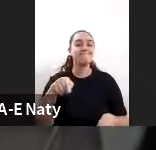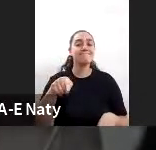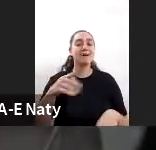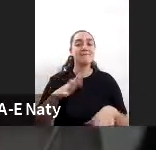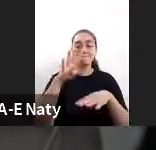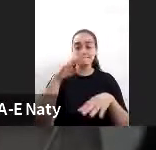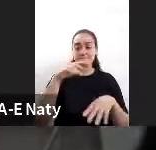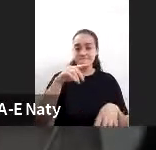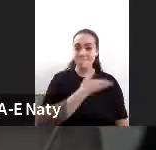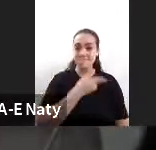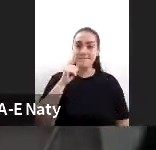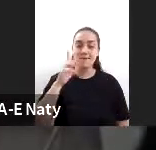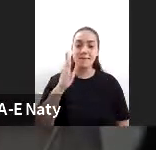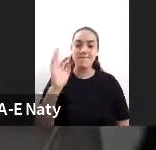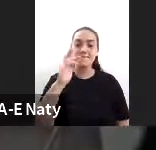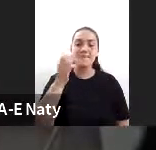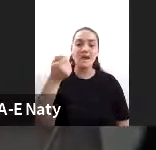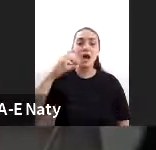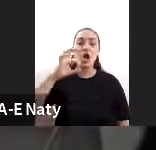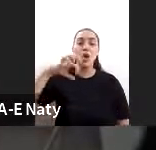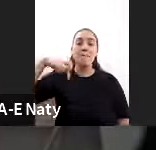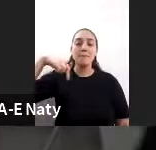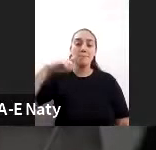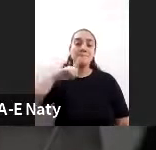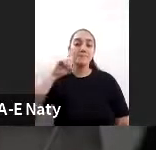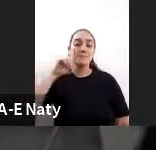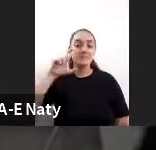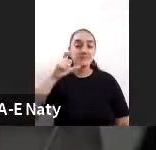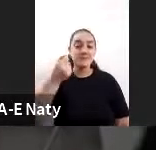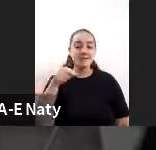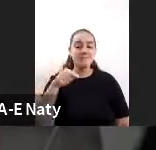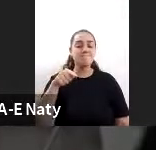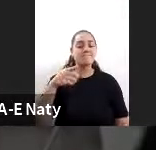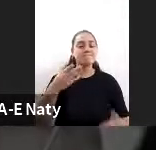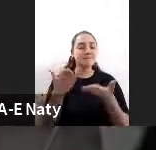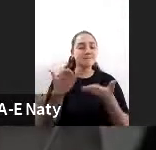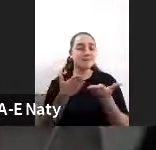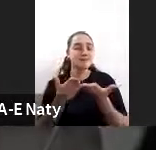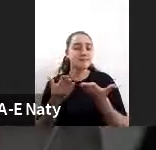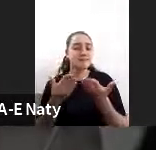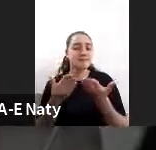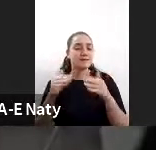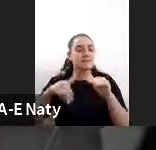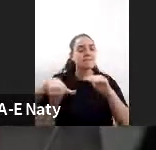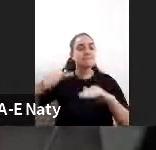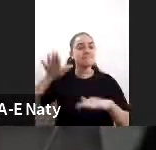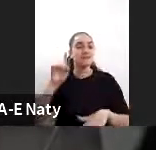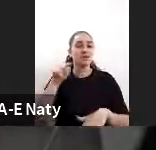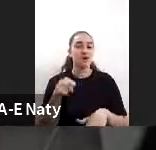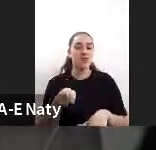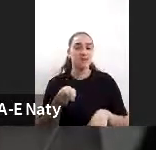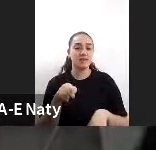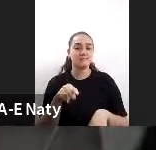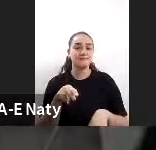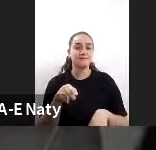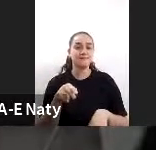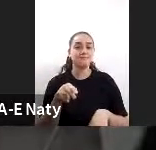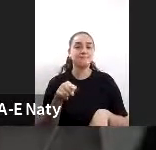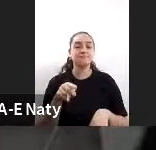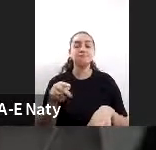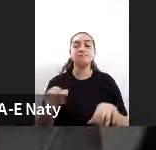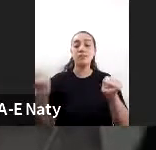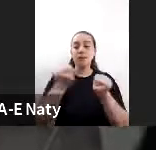proveedores internacionales que también tienen una propuesta de servicios mayoristas lo que genera una situación de conectividad particular